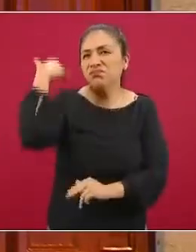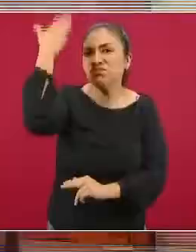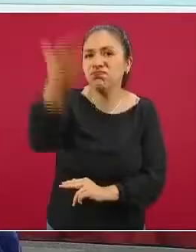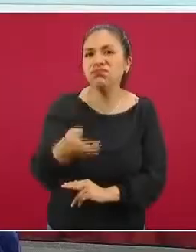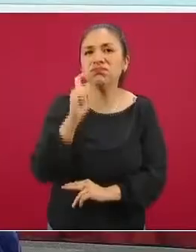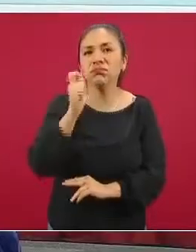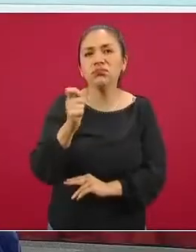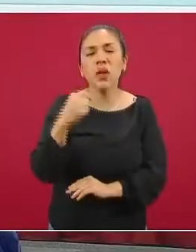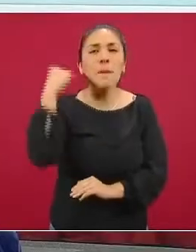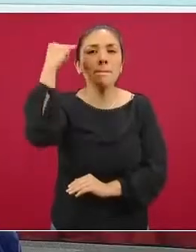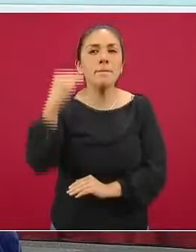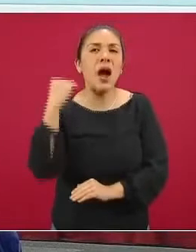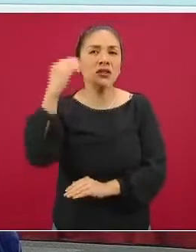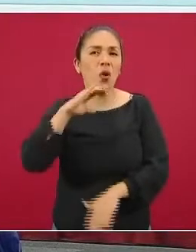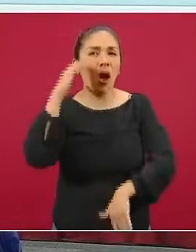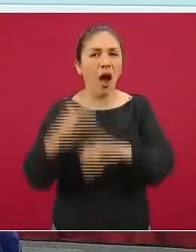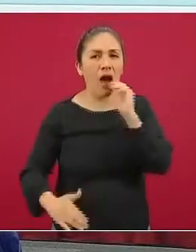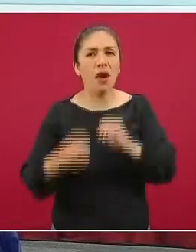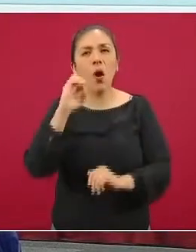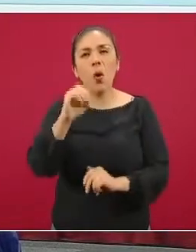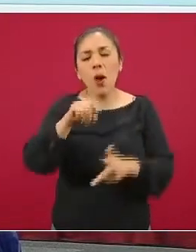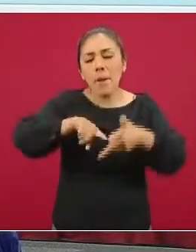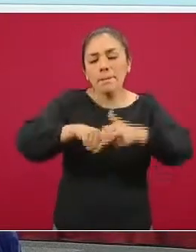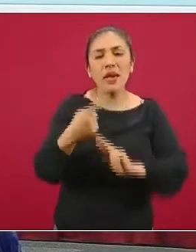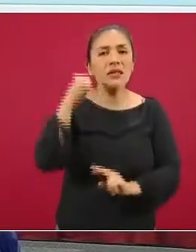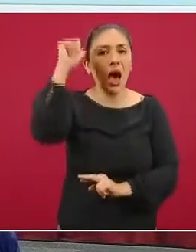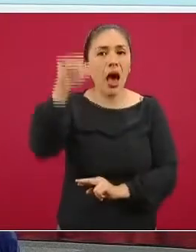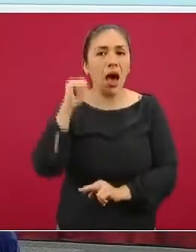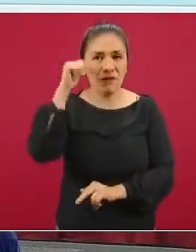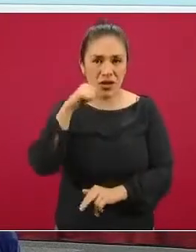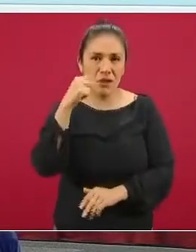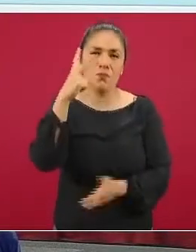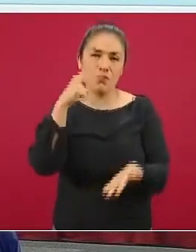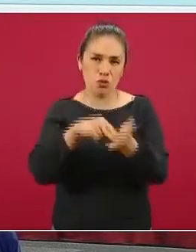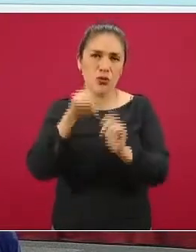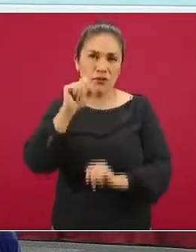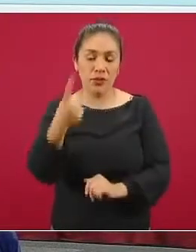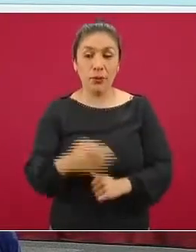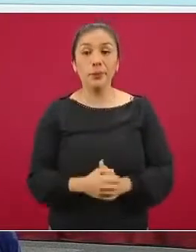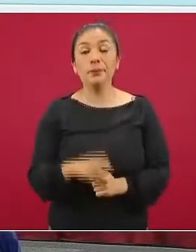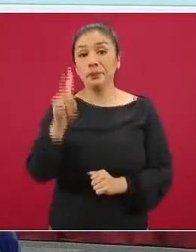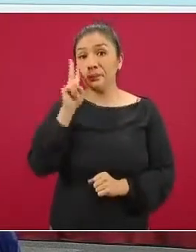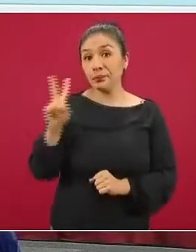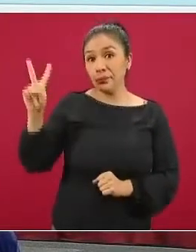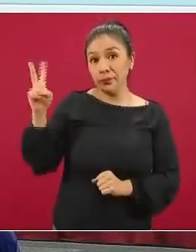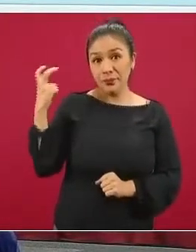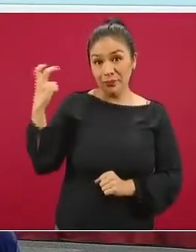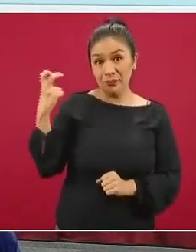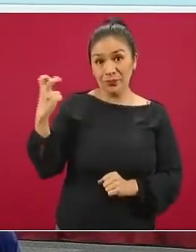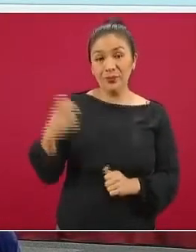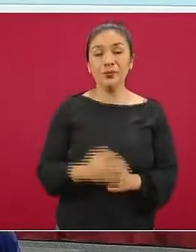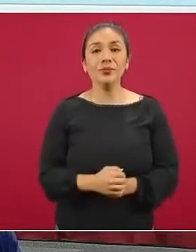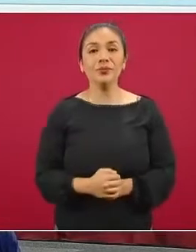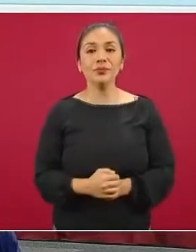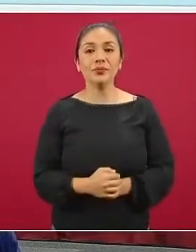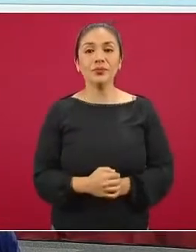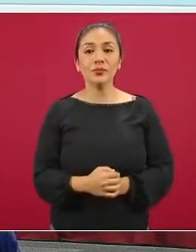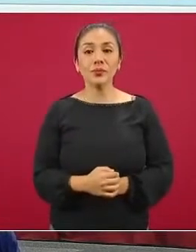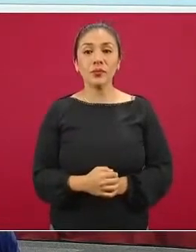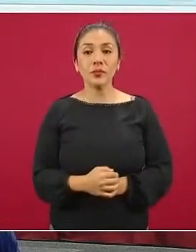a fines de marzo, inicios de abril del próximo año. Si vemos la siguiente diapositiva,